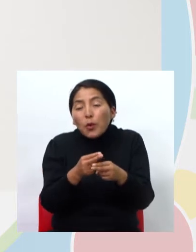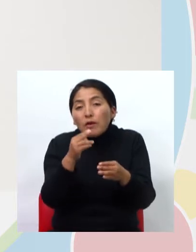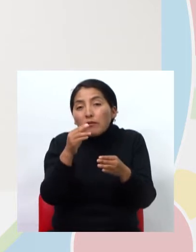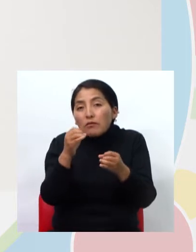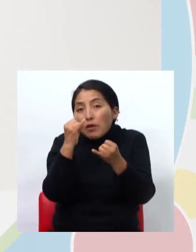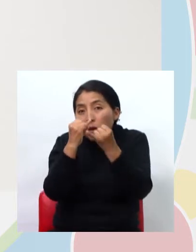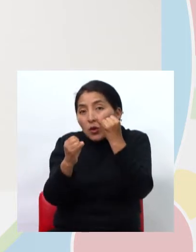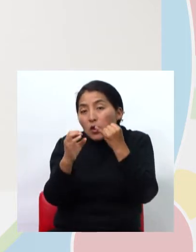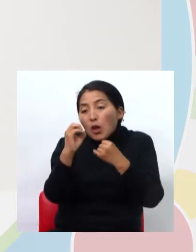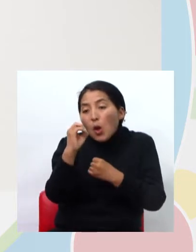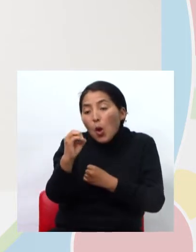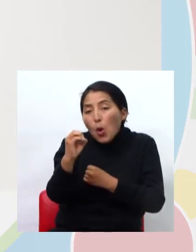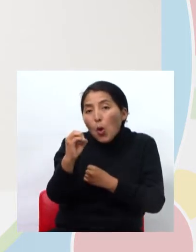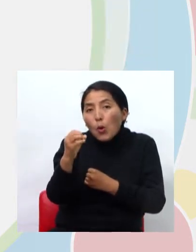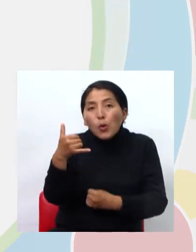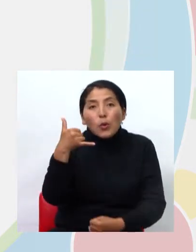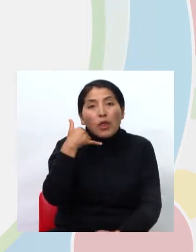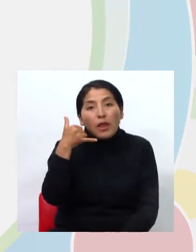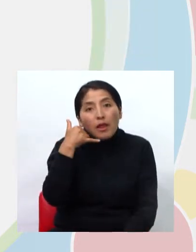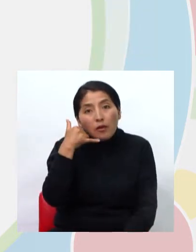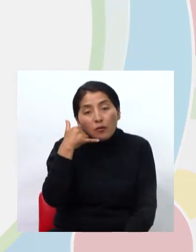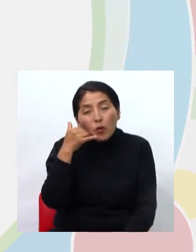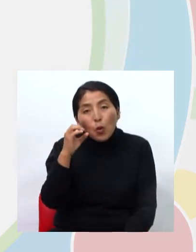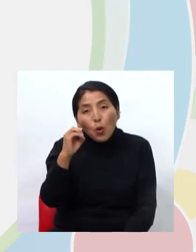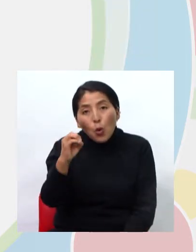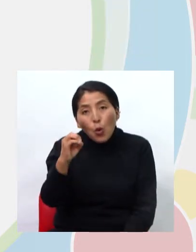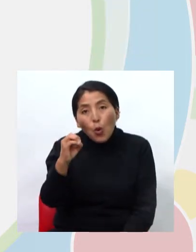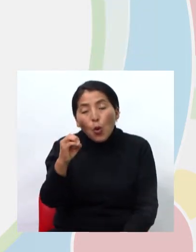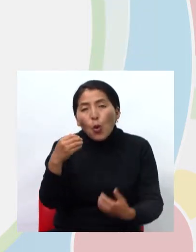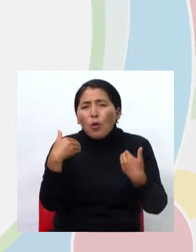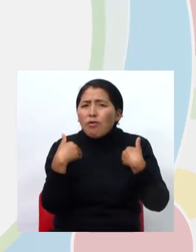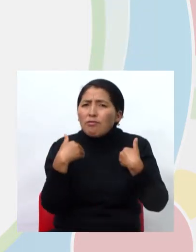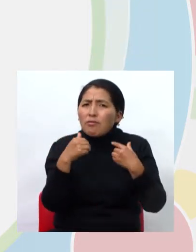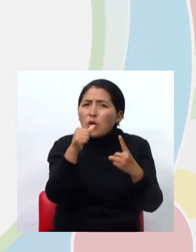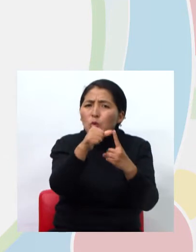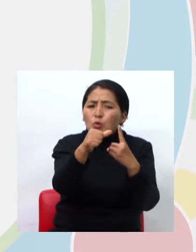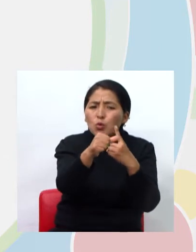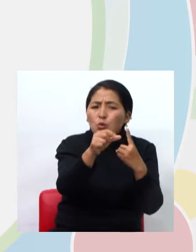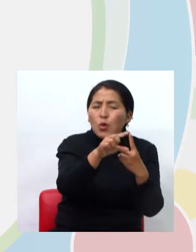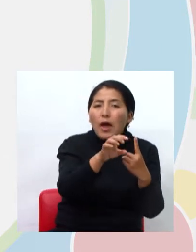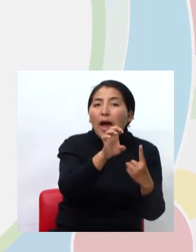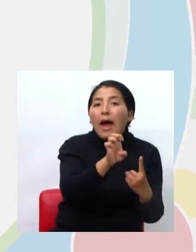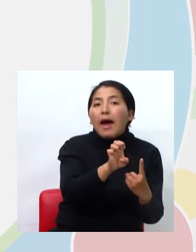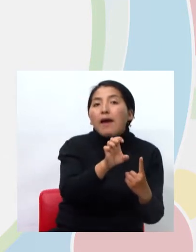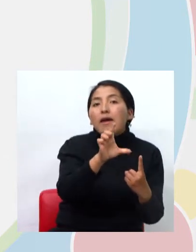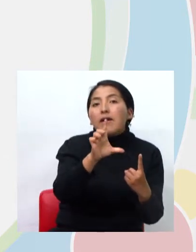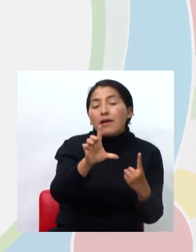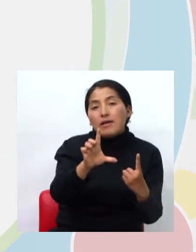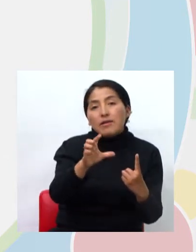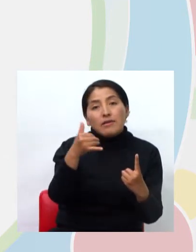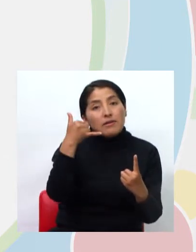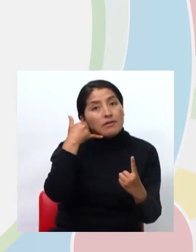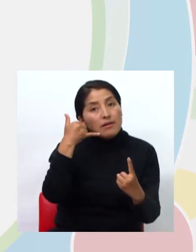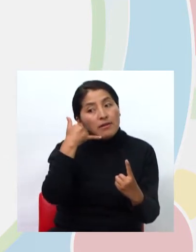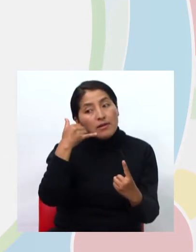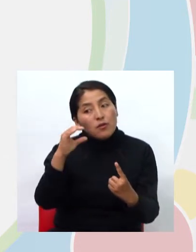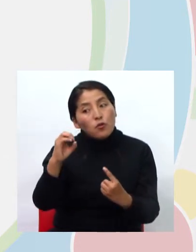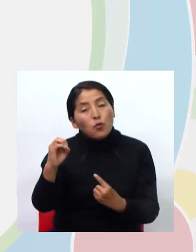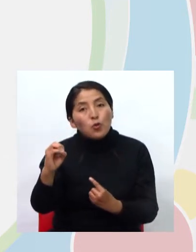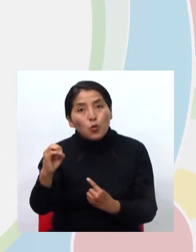por ejemplo, teléfono. Tiene un artículo que lo acompaña. Es el teléfono.